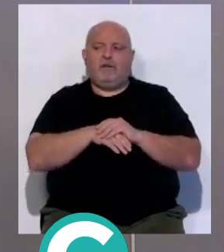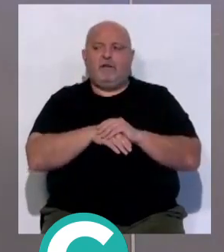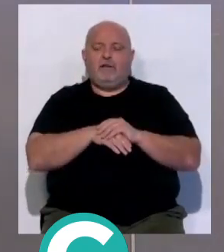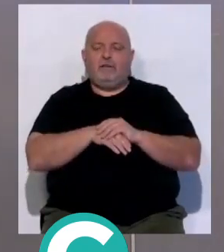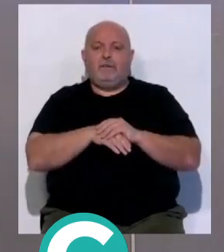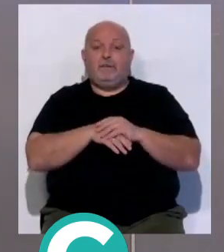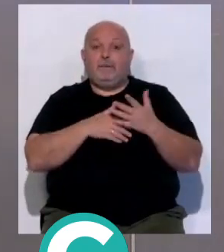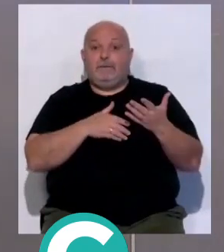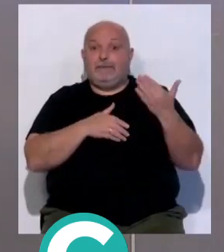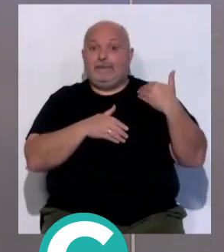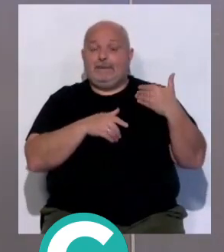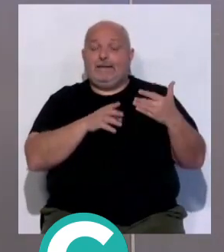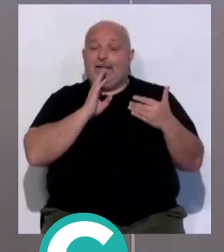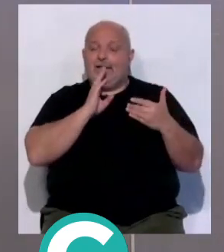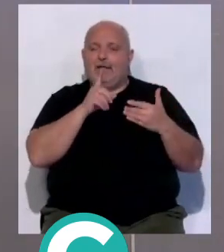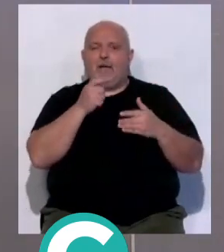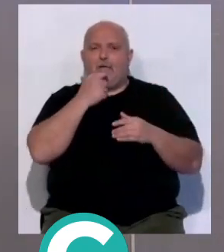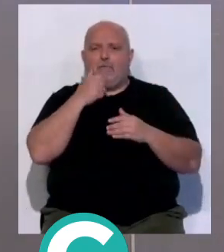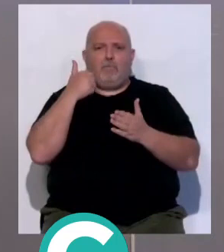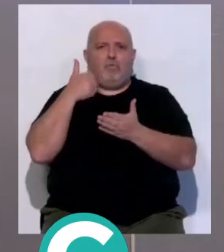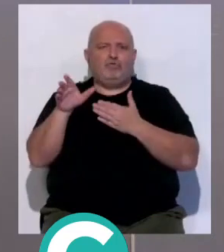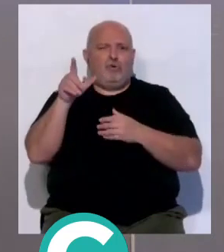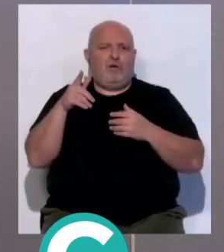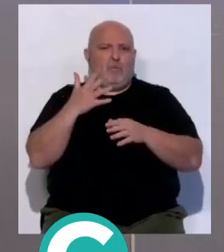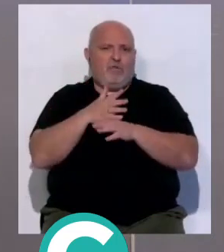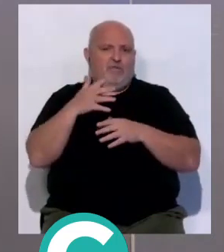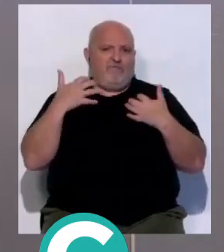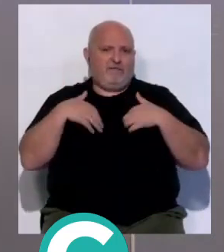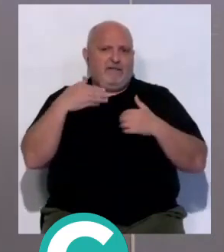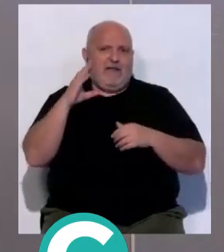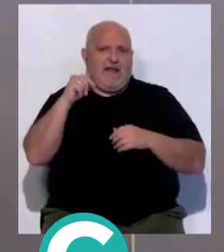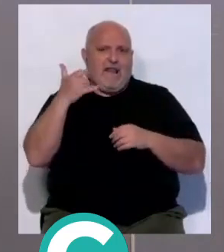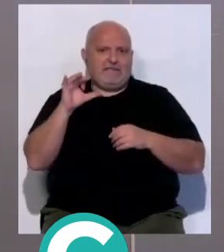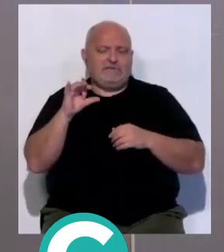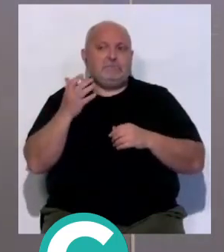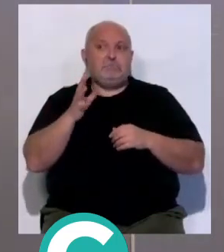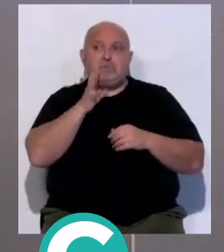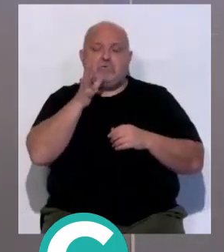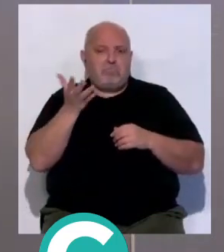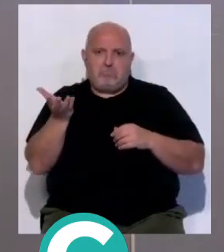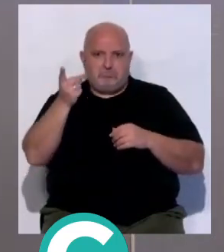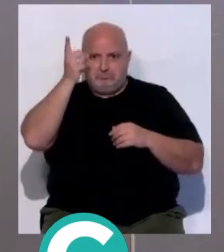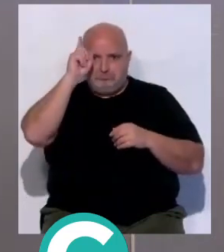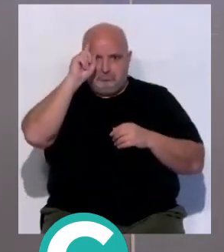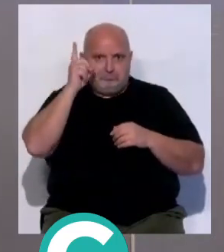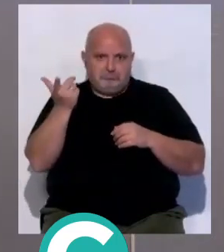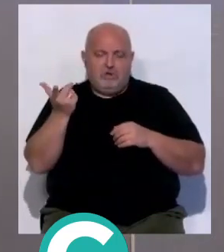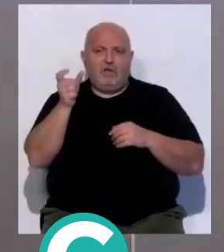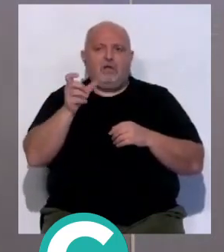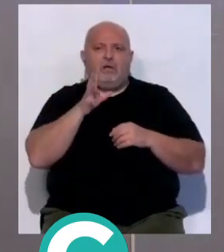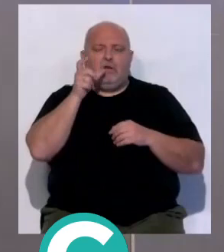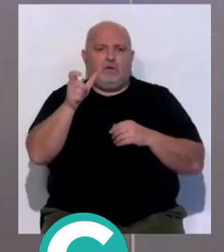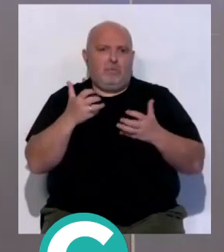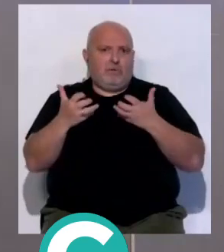Y ahí Mateo Laos expulsó a Canales, nadie vimos por qué, y aparte es un chico